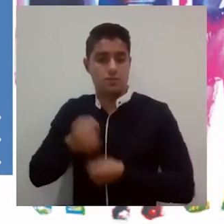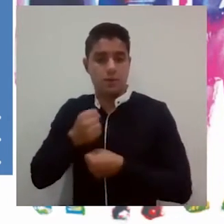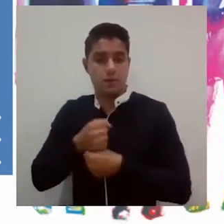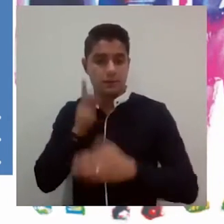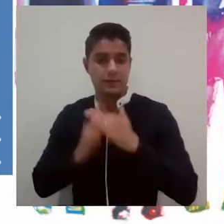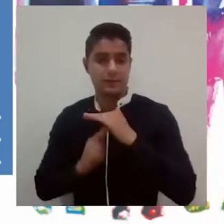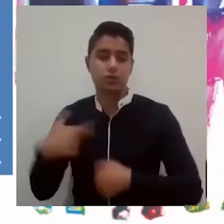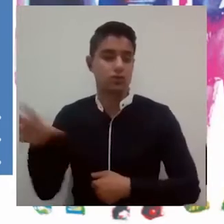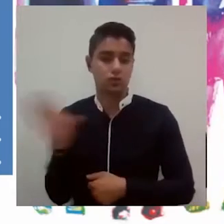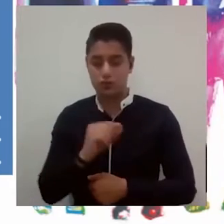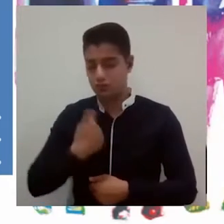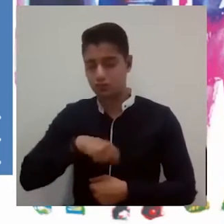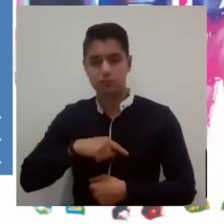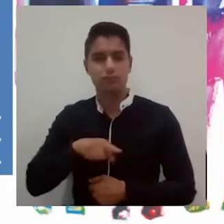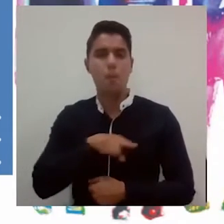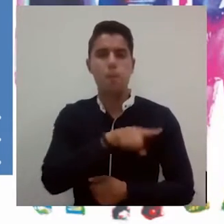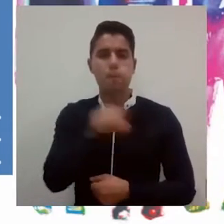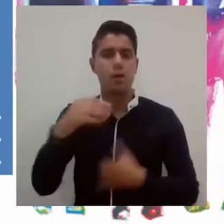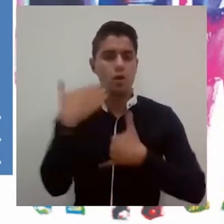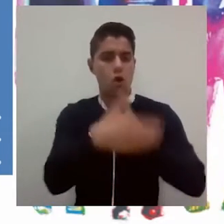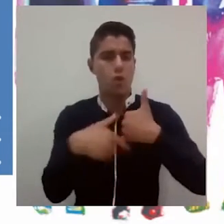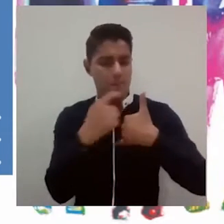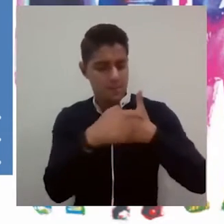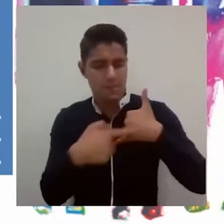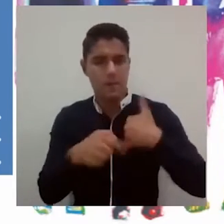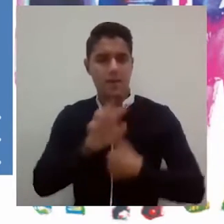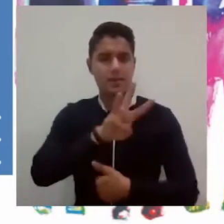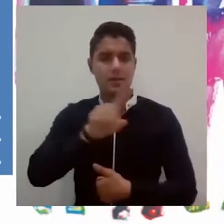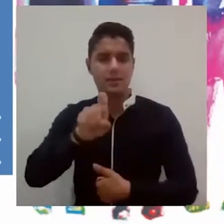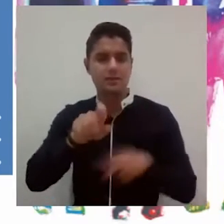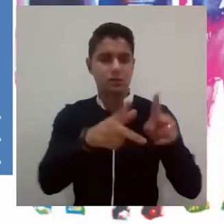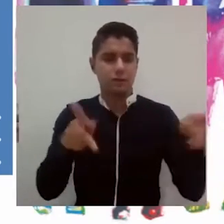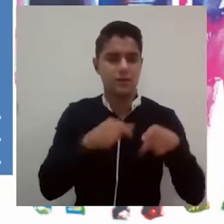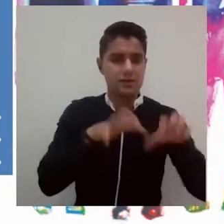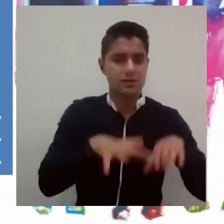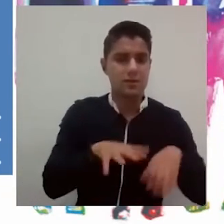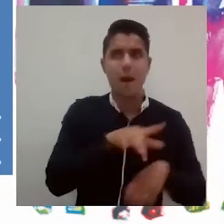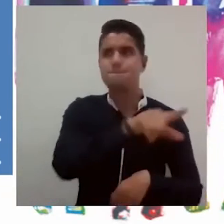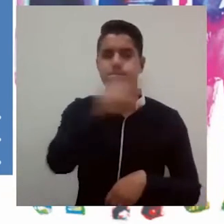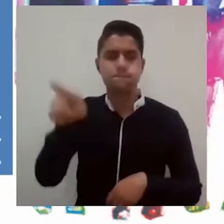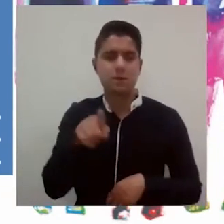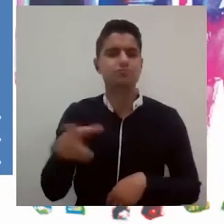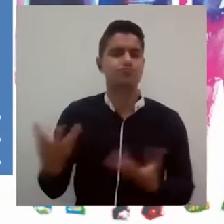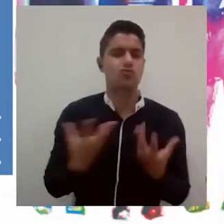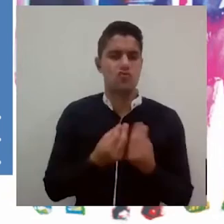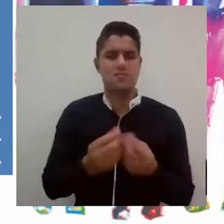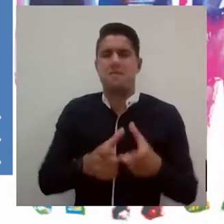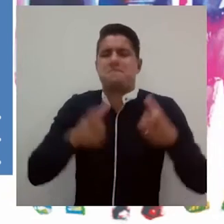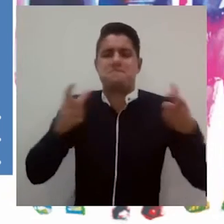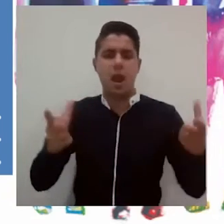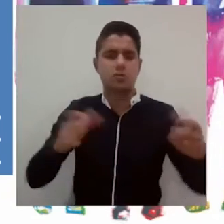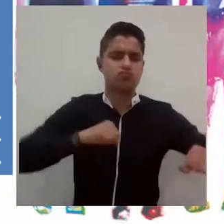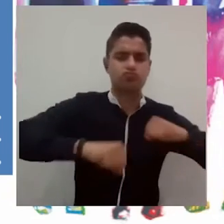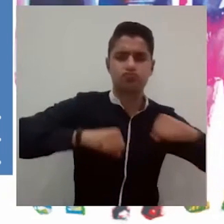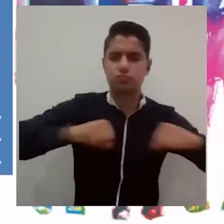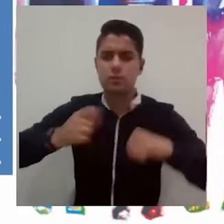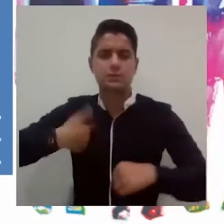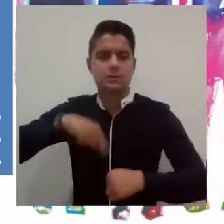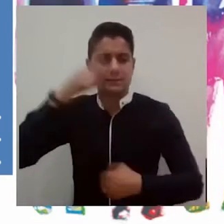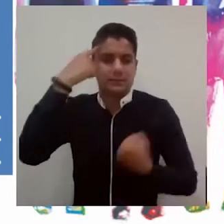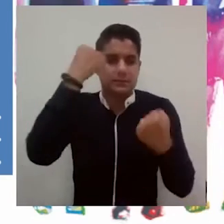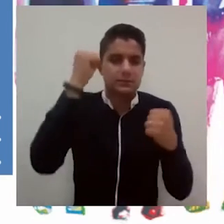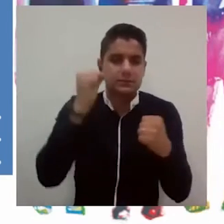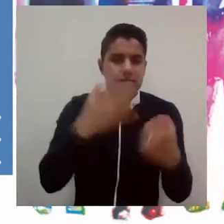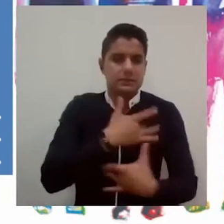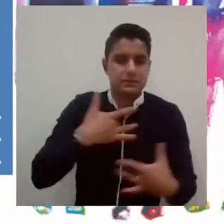todo el equipo de trabajo de ICETEX. Tenemos más de 36 oficinas en todo el país, tenemos un grupo muy amplio de colaboradores y nos preocupa la salud